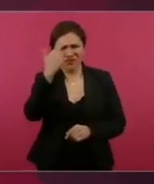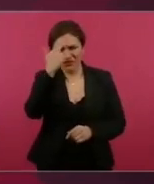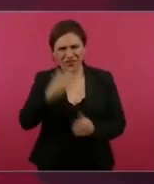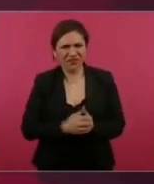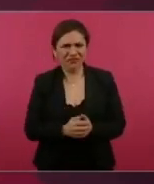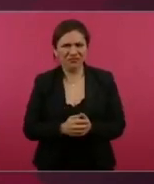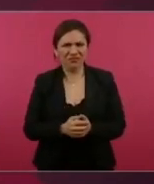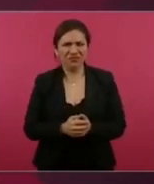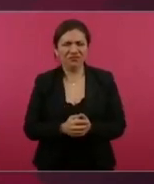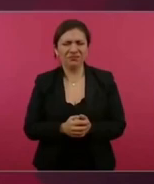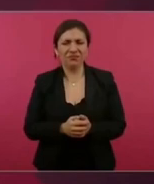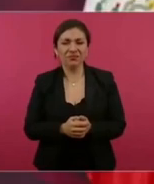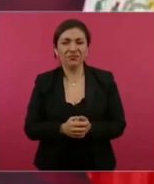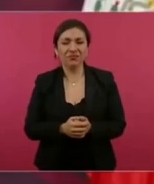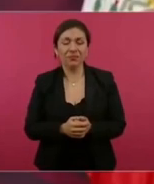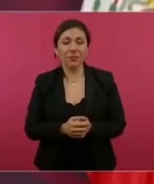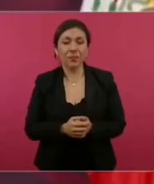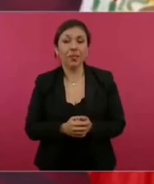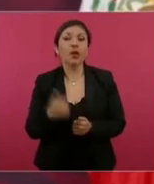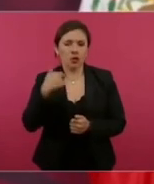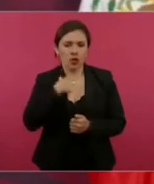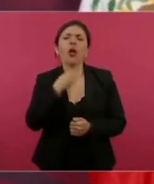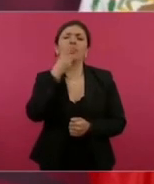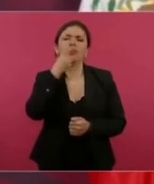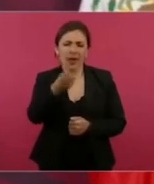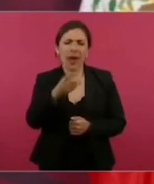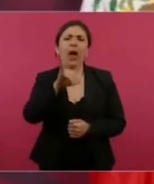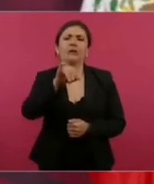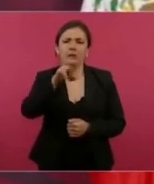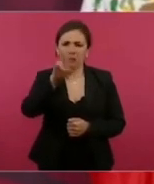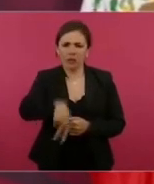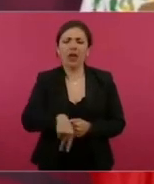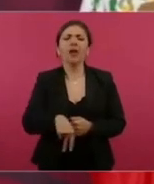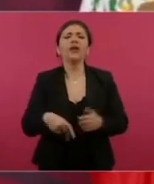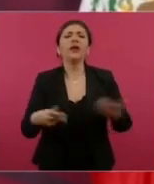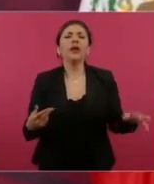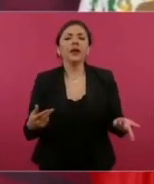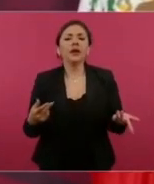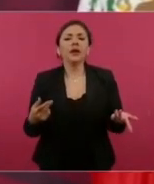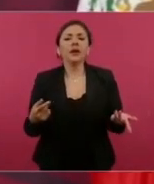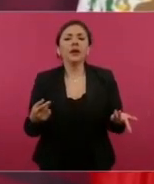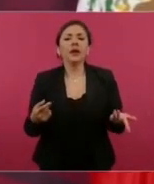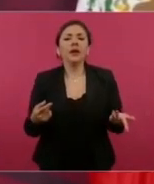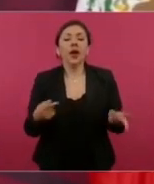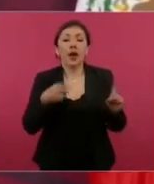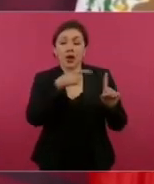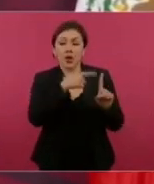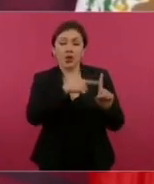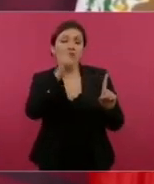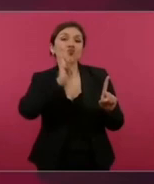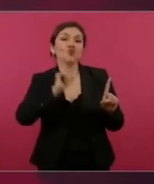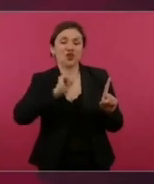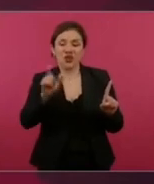fue de que la señora,